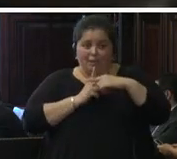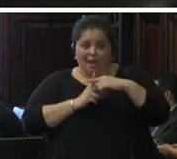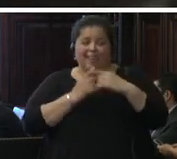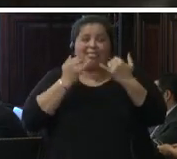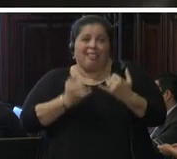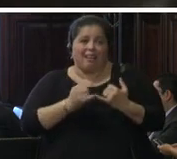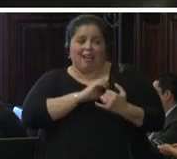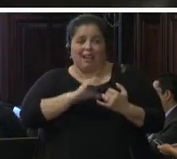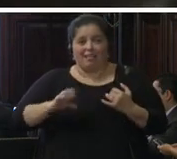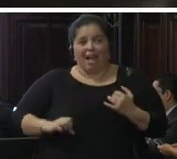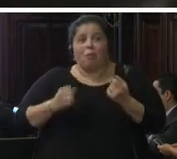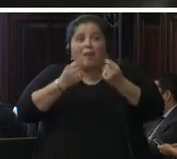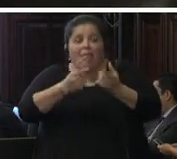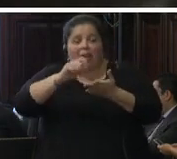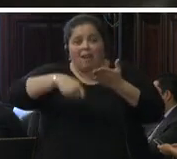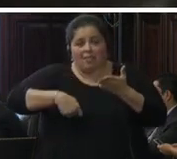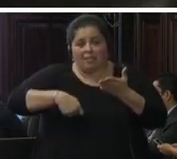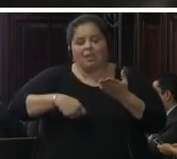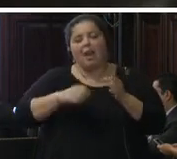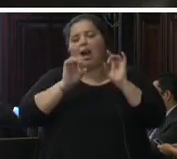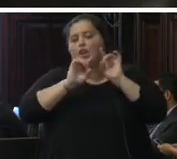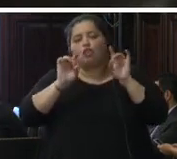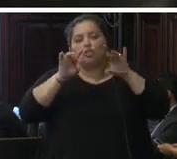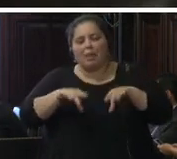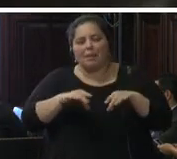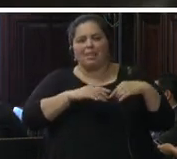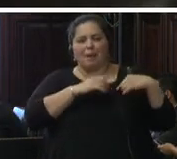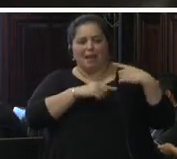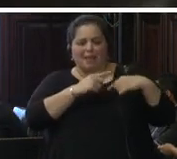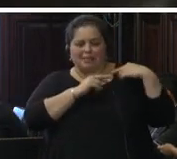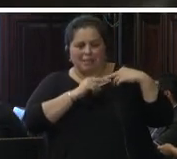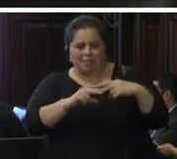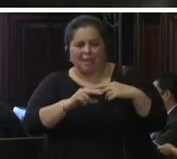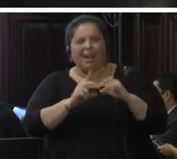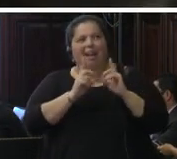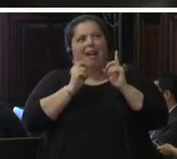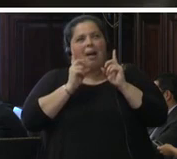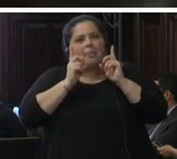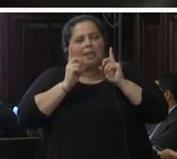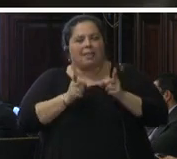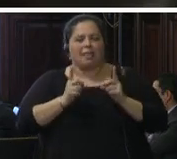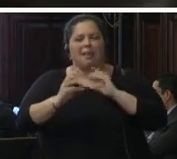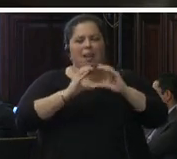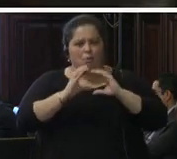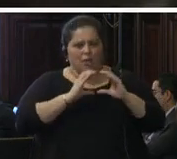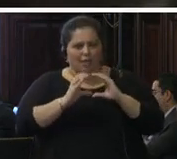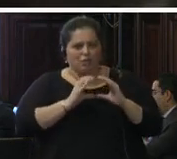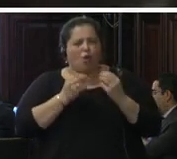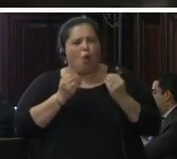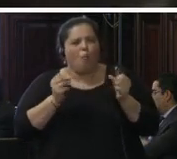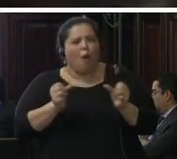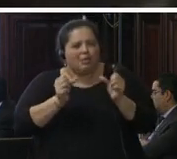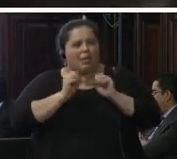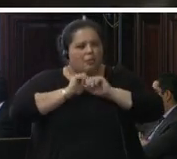garantizar no sólo que se mantenga pero también en términos comunicacionales se dice cómo se va a hacer entender a la